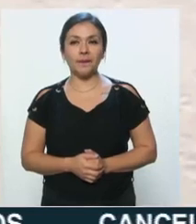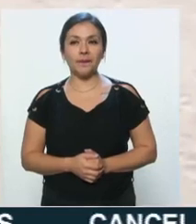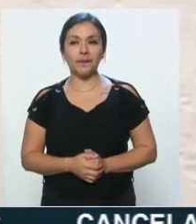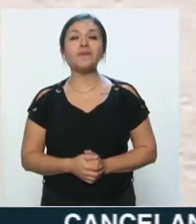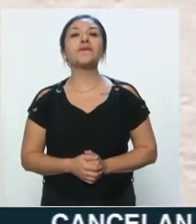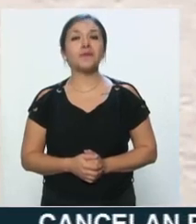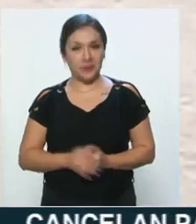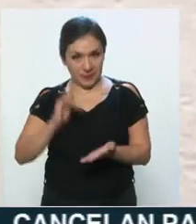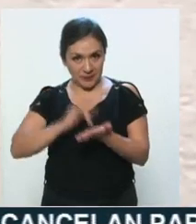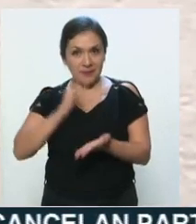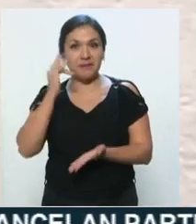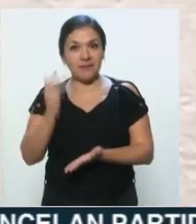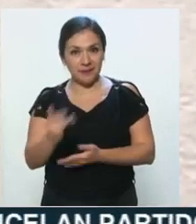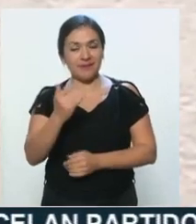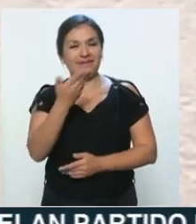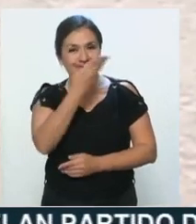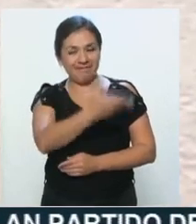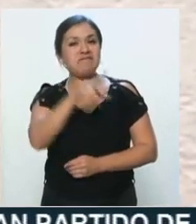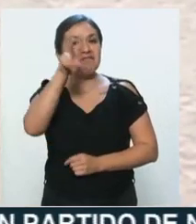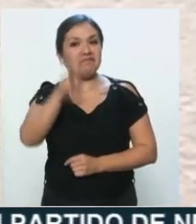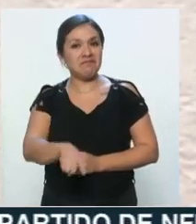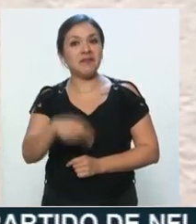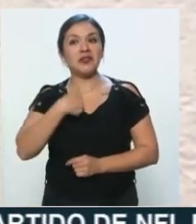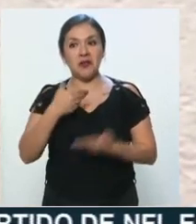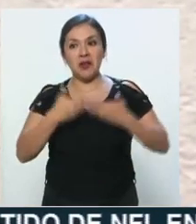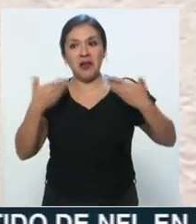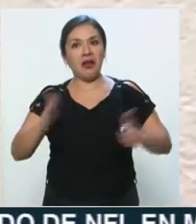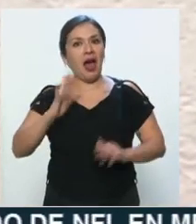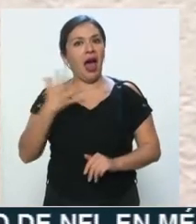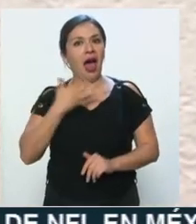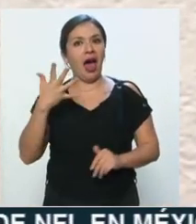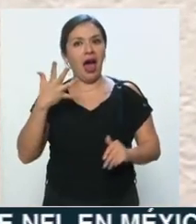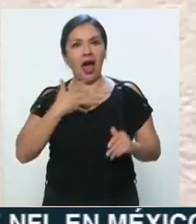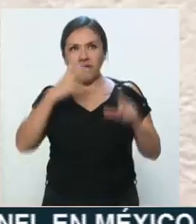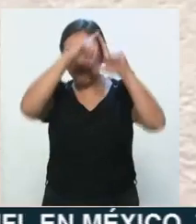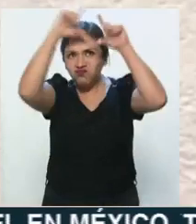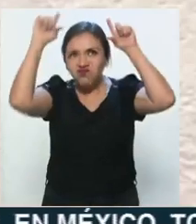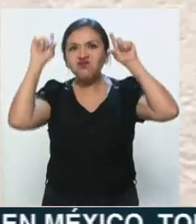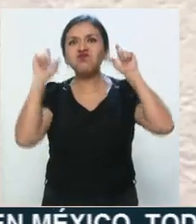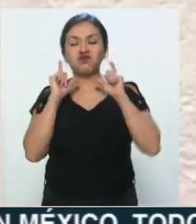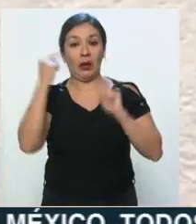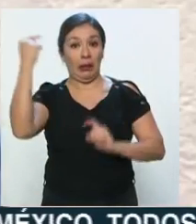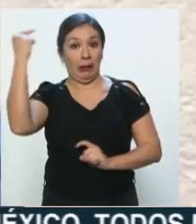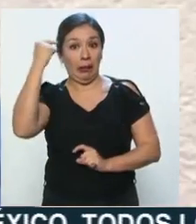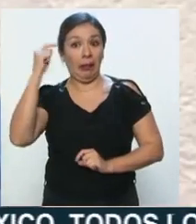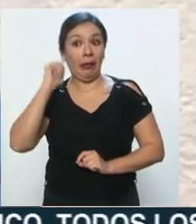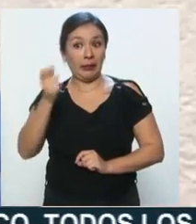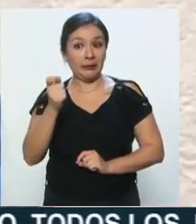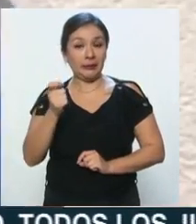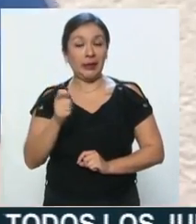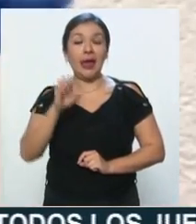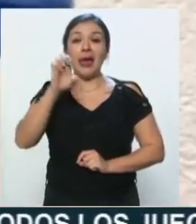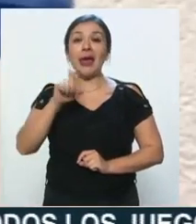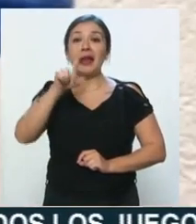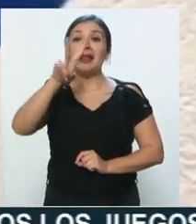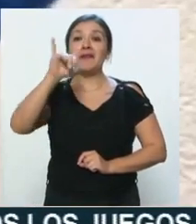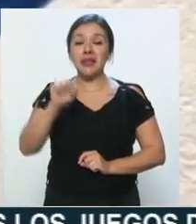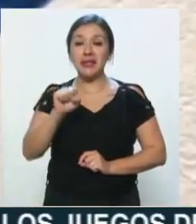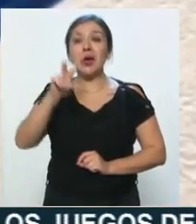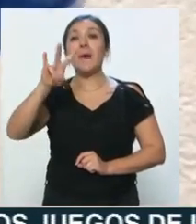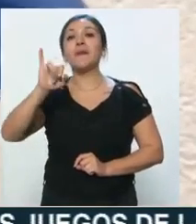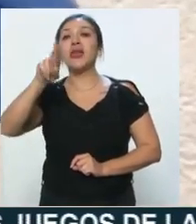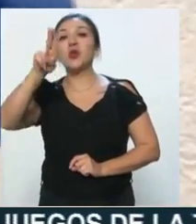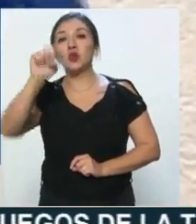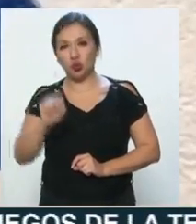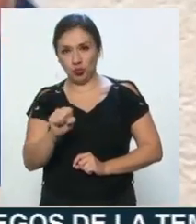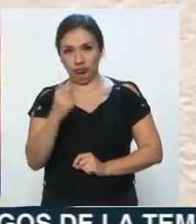Muchas gracias mi querido Trino, efectivamente ya tengo aquí colocado ni más ni menos que el fabuloso Elvis Virus. Es cuestión de